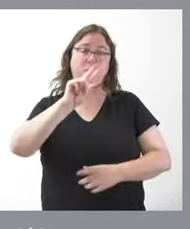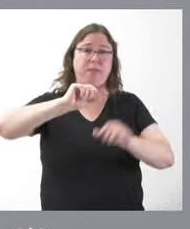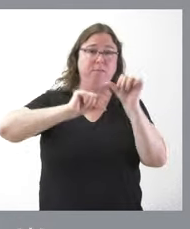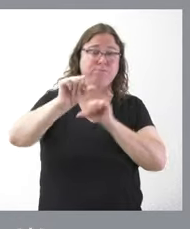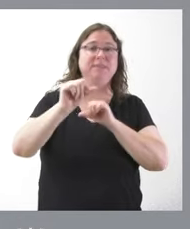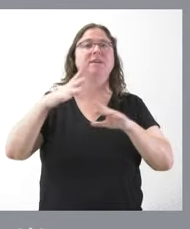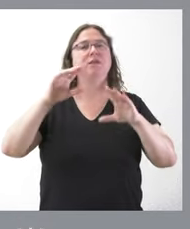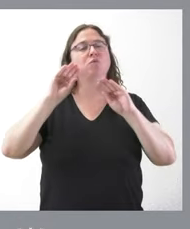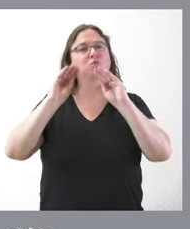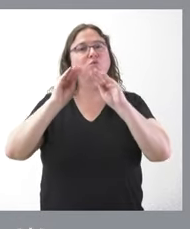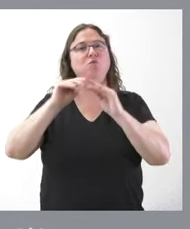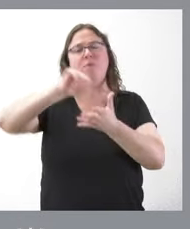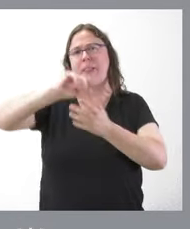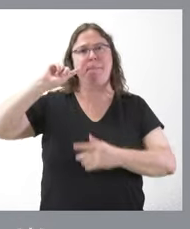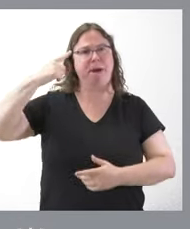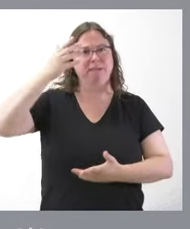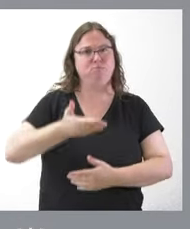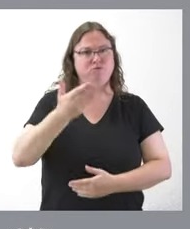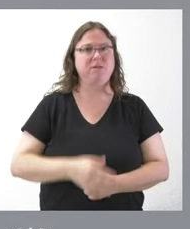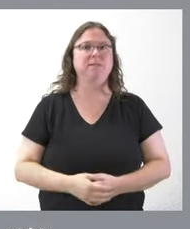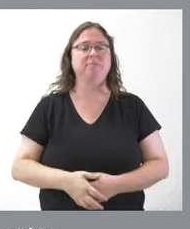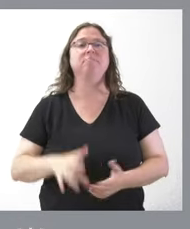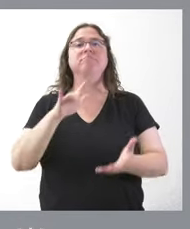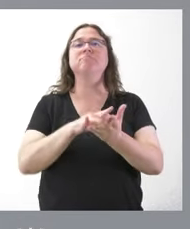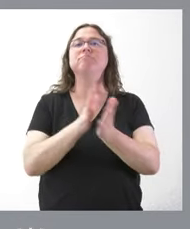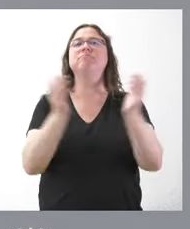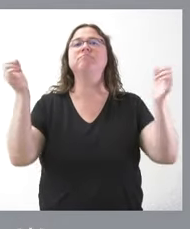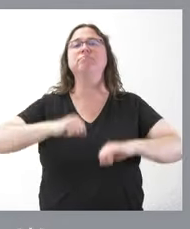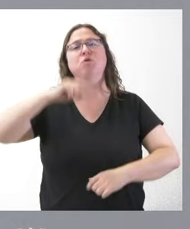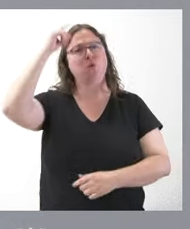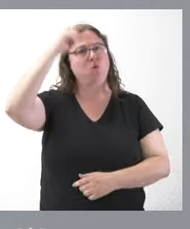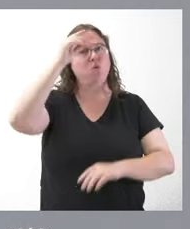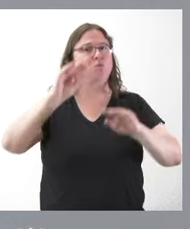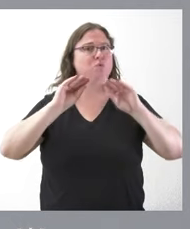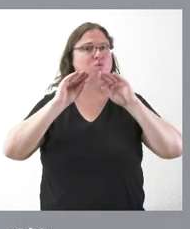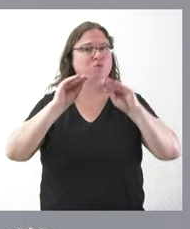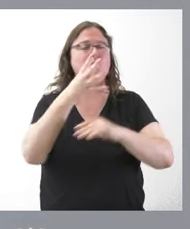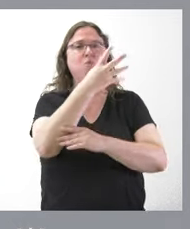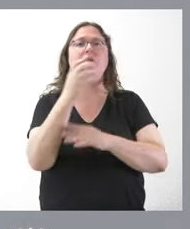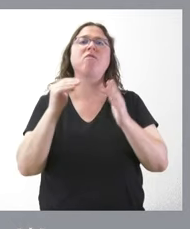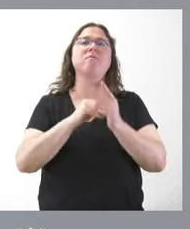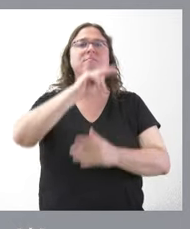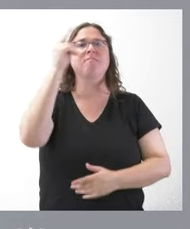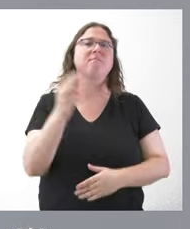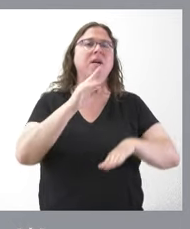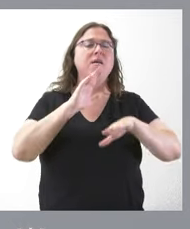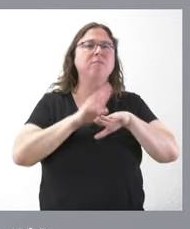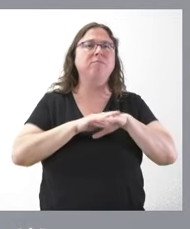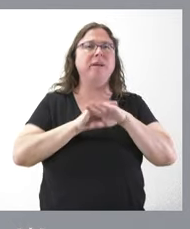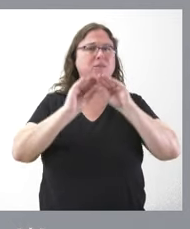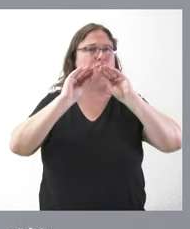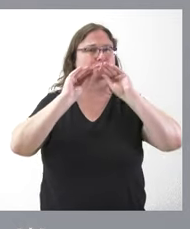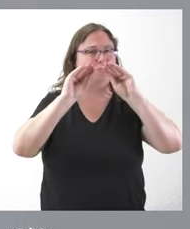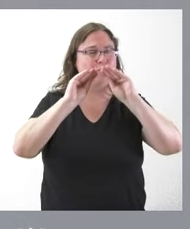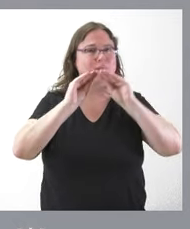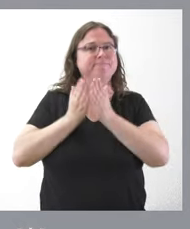Y, finalmente, en el ámbito de los acuerdos de cultura, 400.000 euros para actuaciones de intervención arqueológica en el complejo industrial